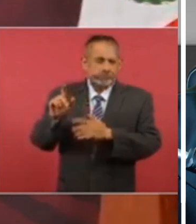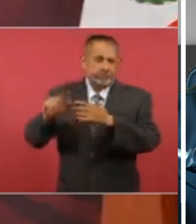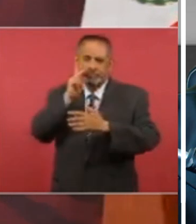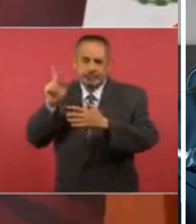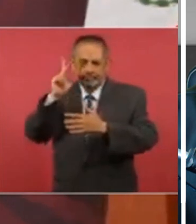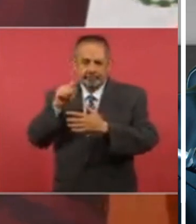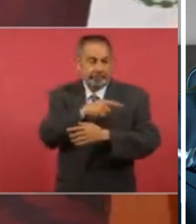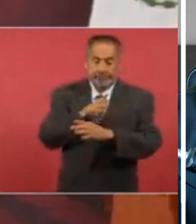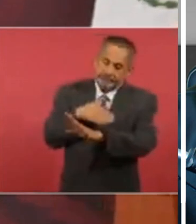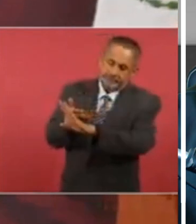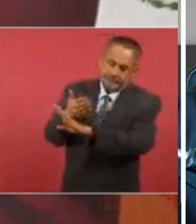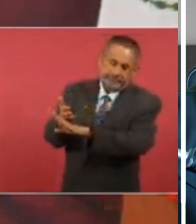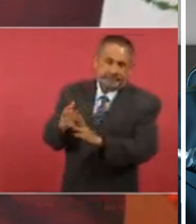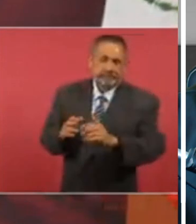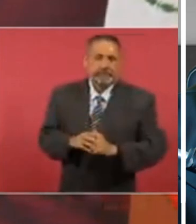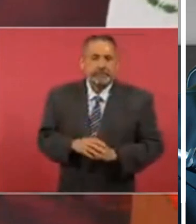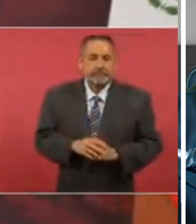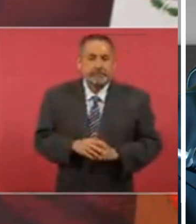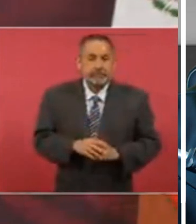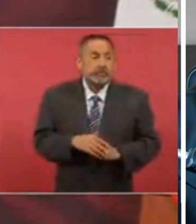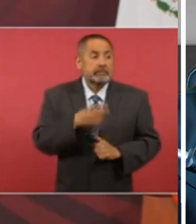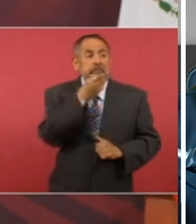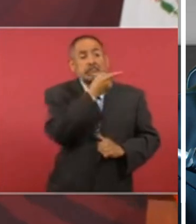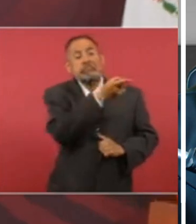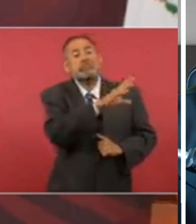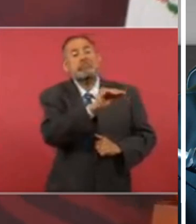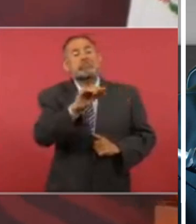al que se dice que lo asesinaron